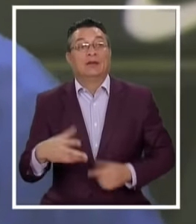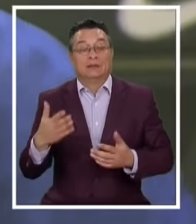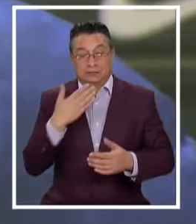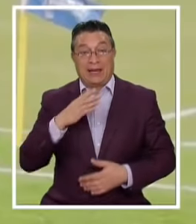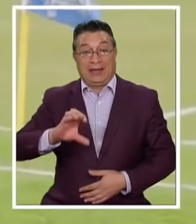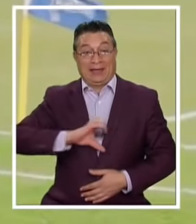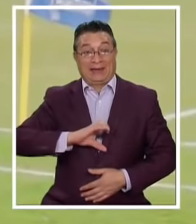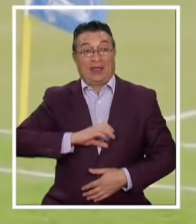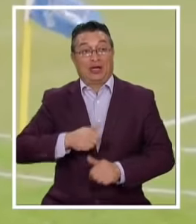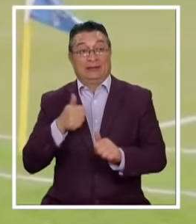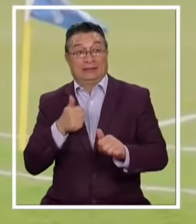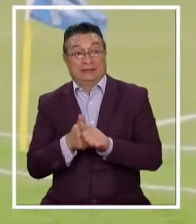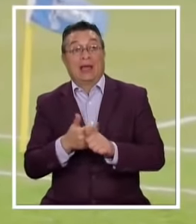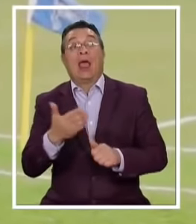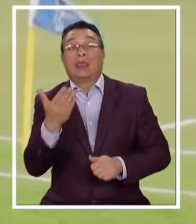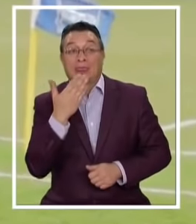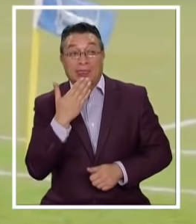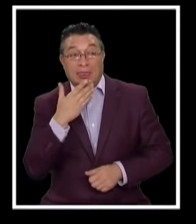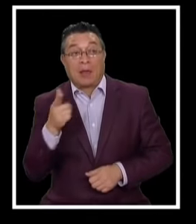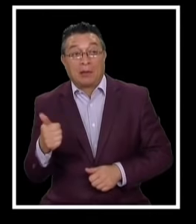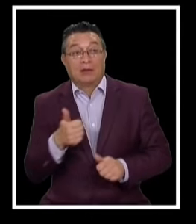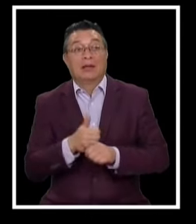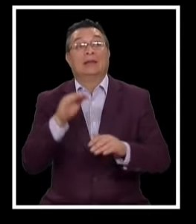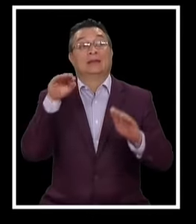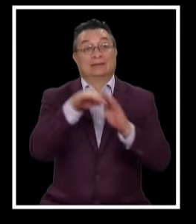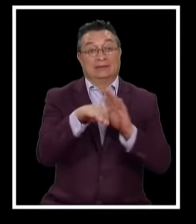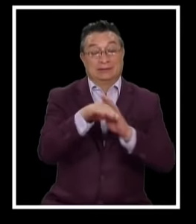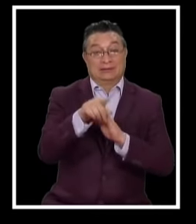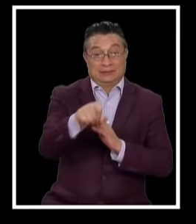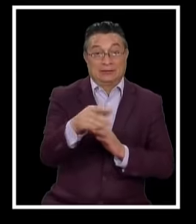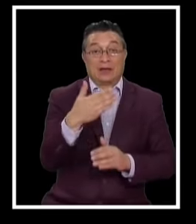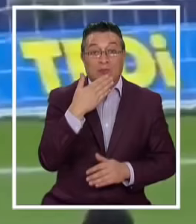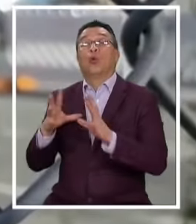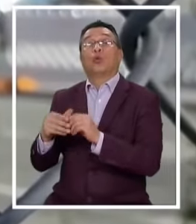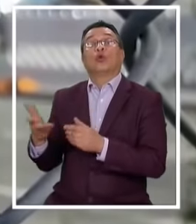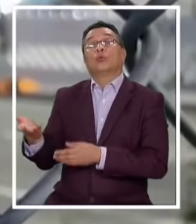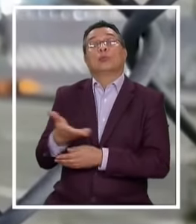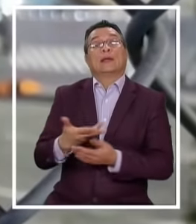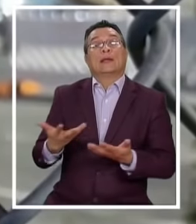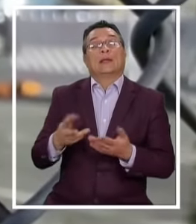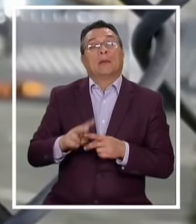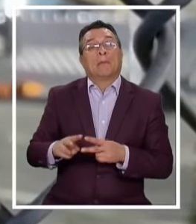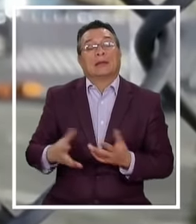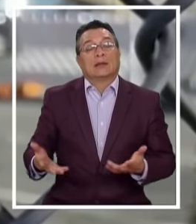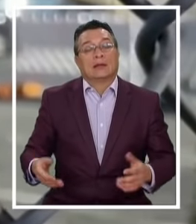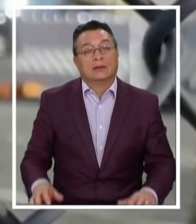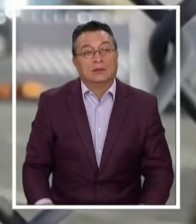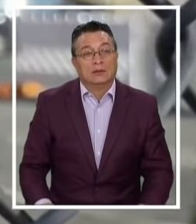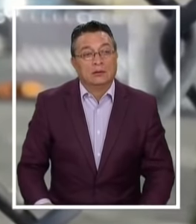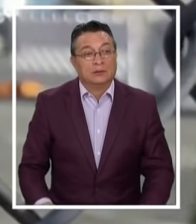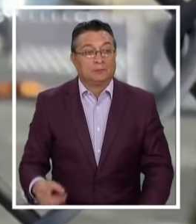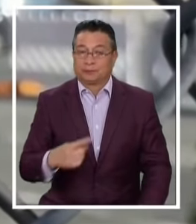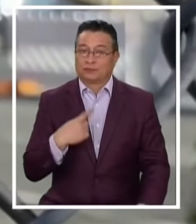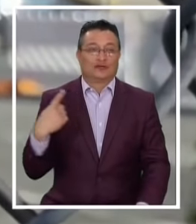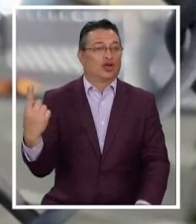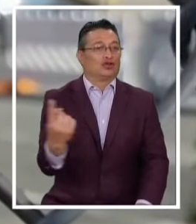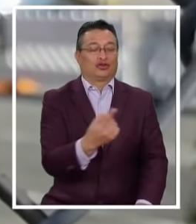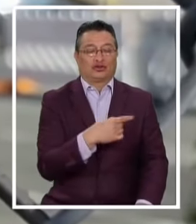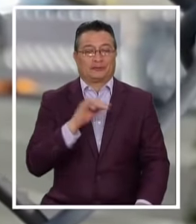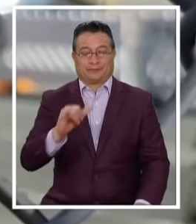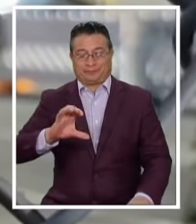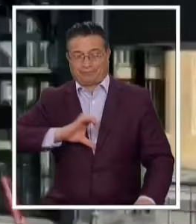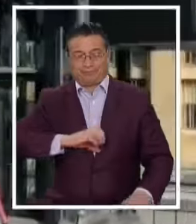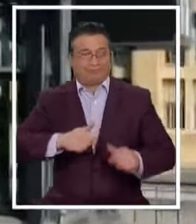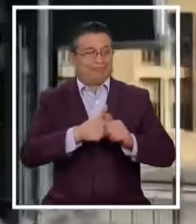también entrenador Asistente Admir Hamza Kik Y el delantero Dodi Luquevacchio Están Todo el plantel Y el cuerpo